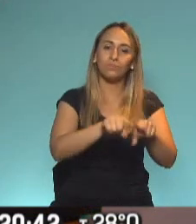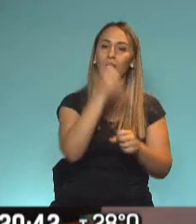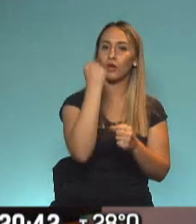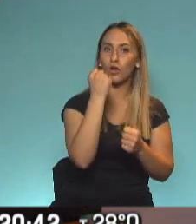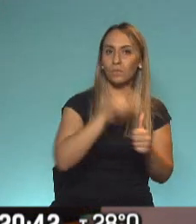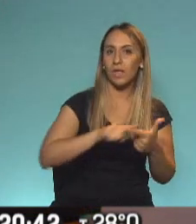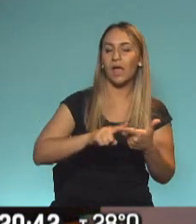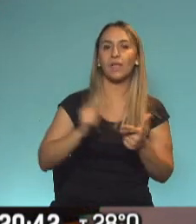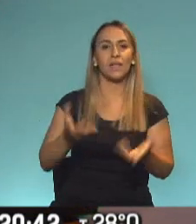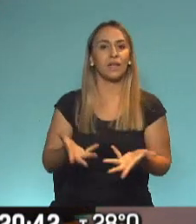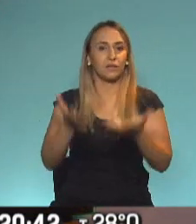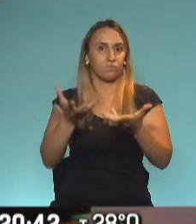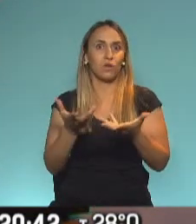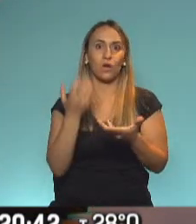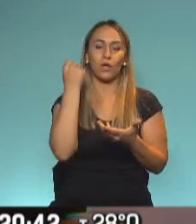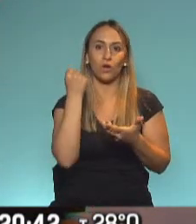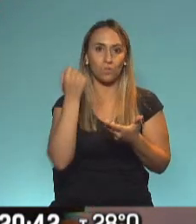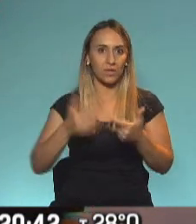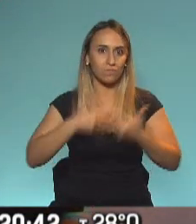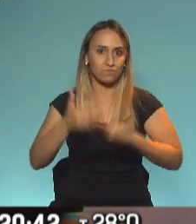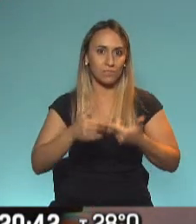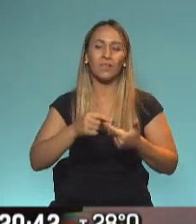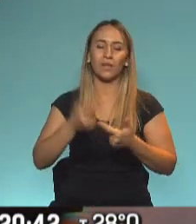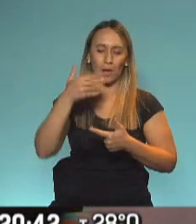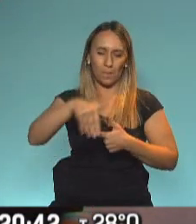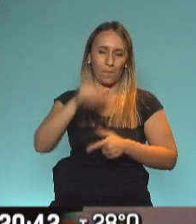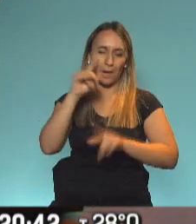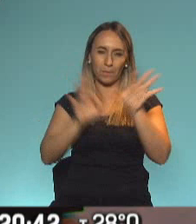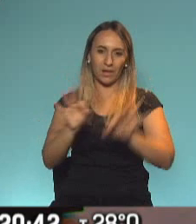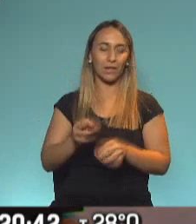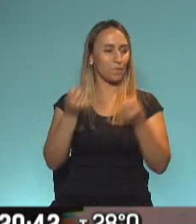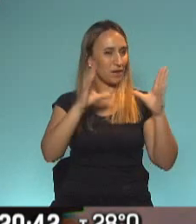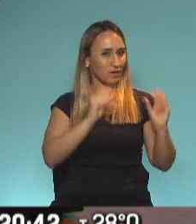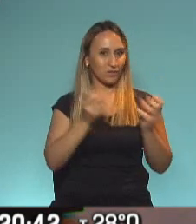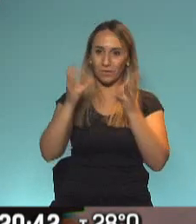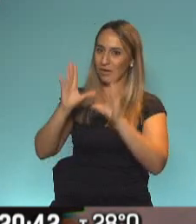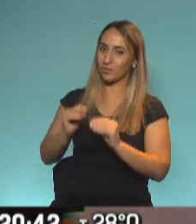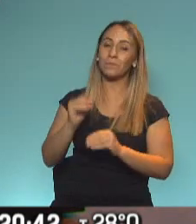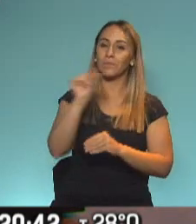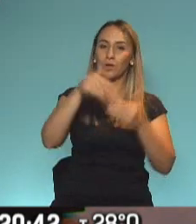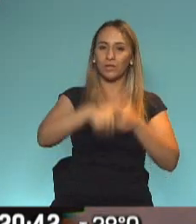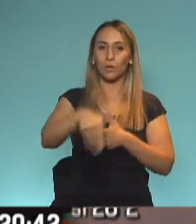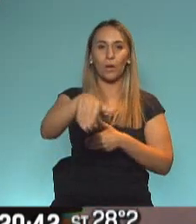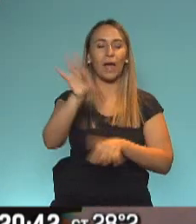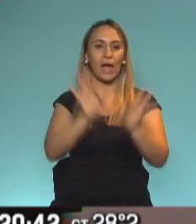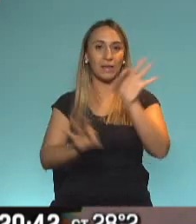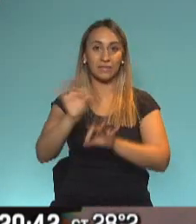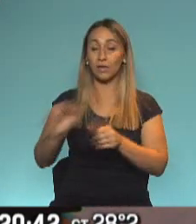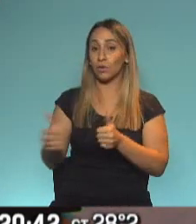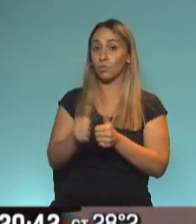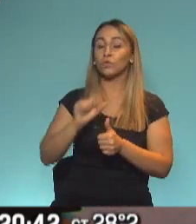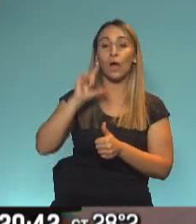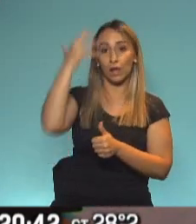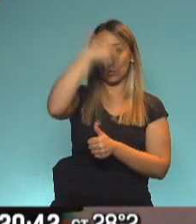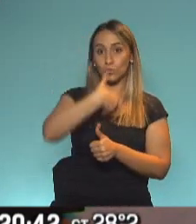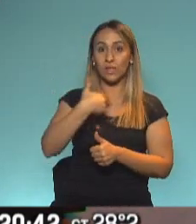de recuperación económica y los estaremos compartiendo. Muy buenas noches, compañeras. ¿Qué ¿Cómo están? Muy buenas noches. En minutos más ya estaremos analizando junto a Lucía Isikoff todo lo